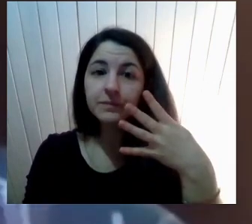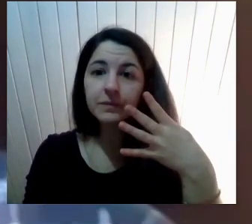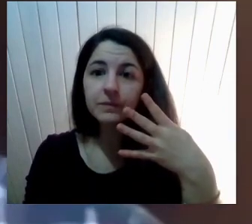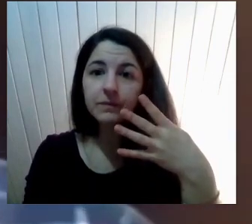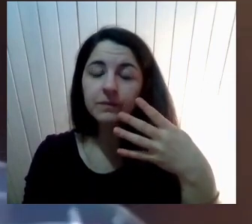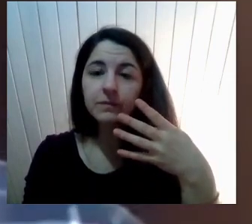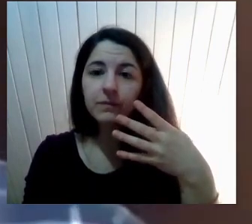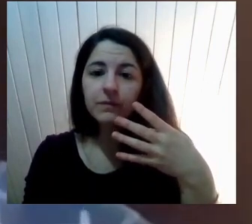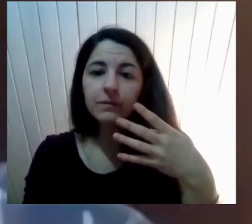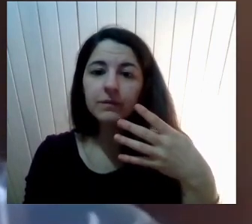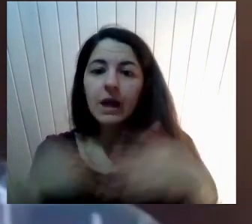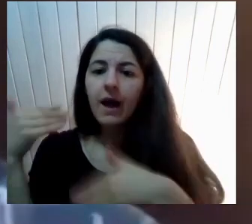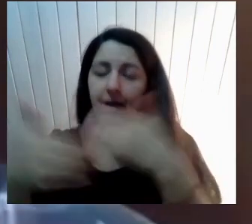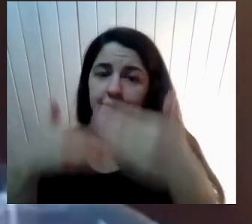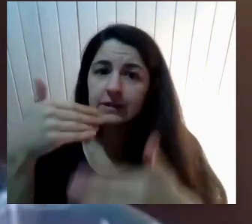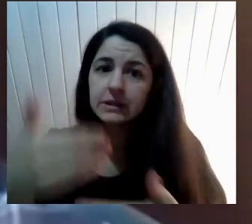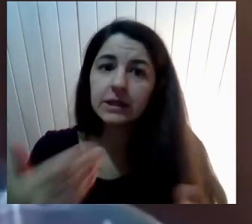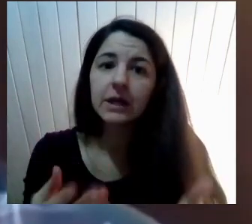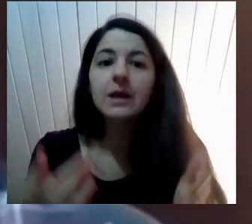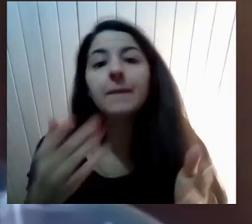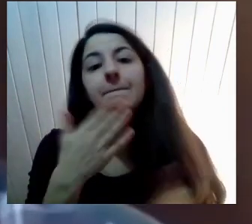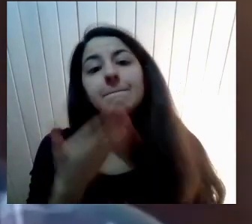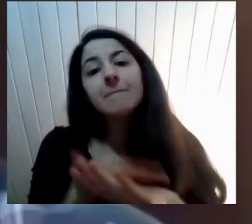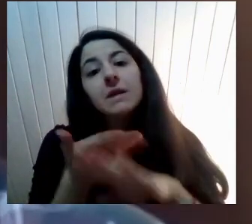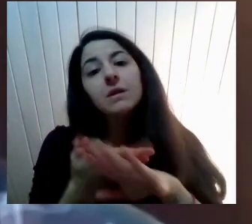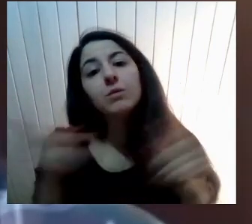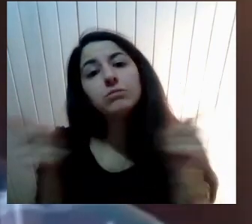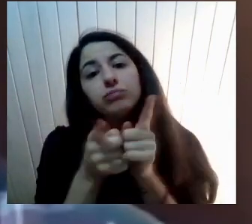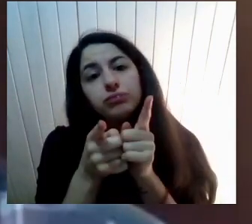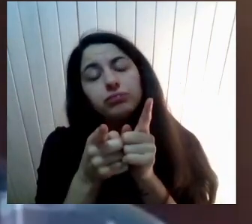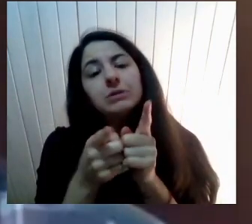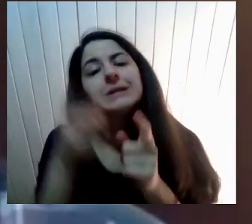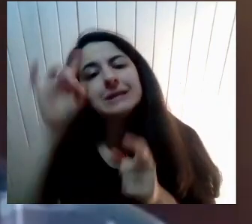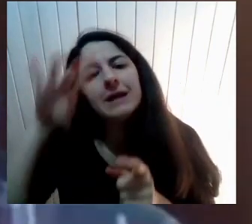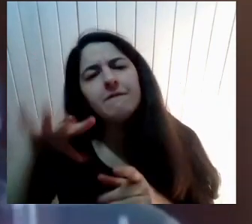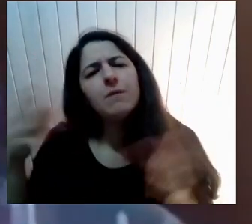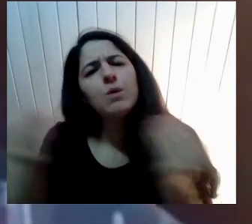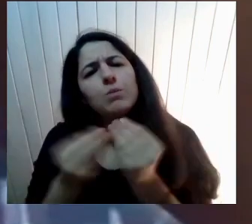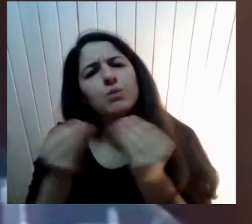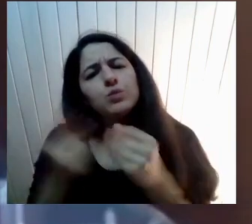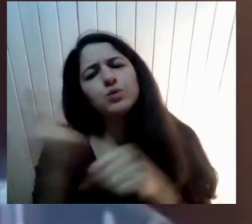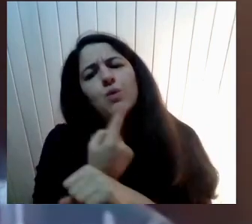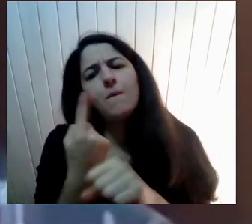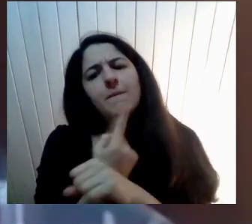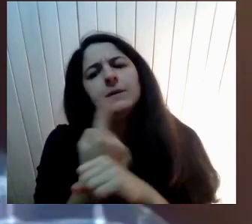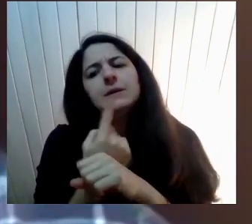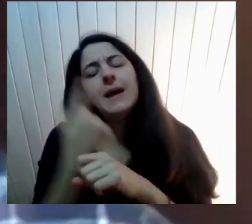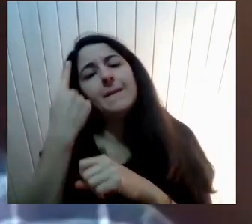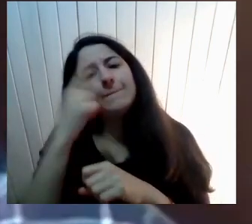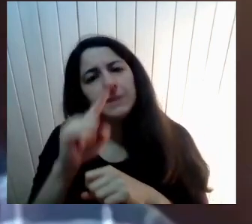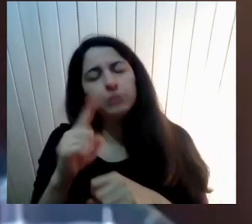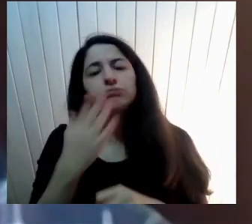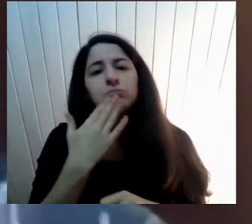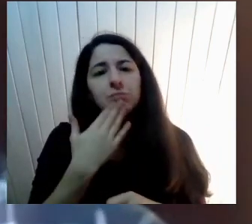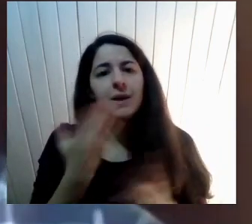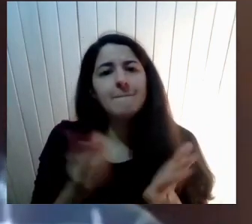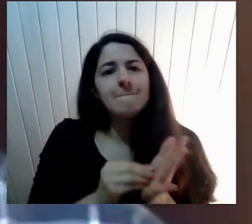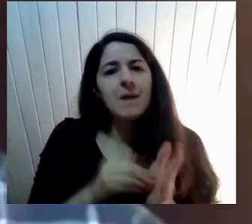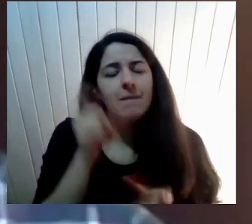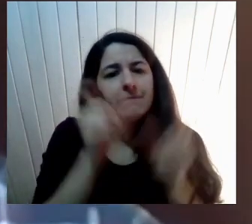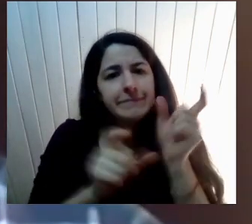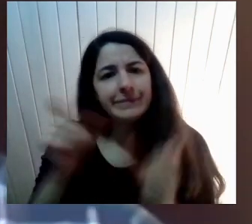pedimos Brevedad También Ya en función Sabemos que Hay harto Que Conversar Pero para que Más compañeras Compañeros Puedan